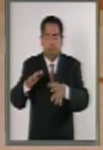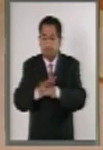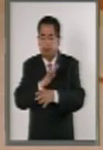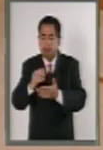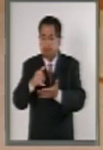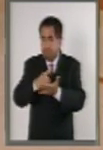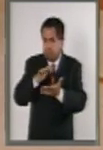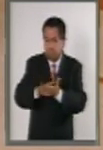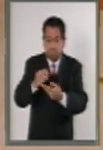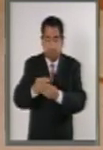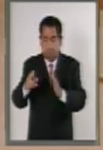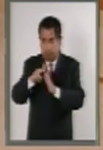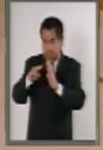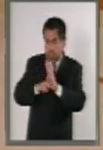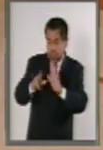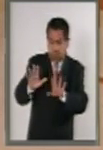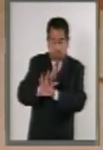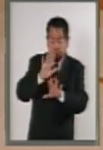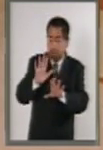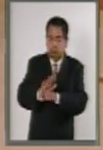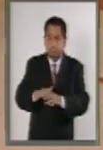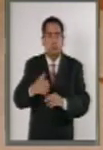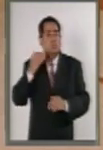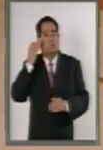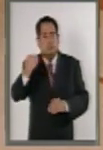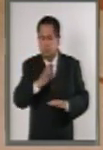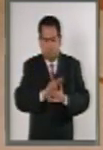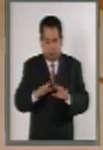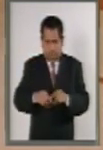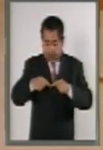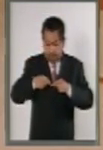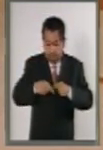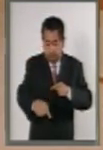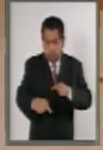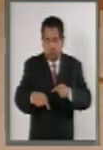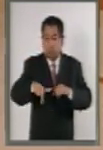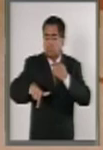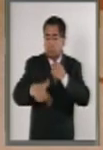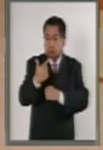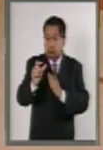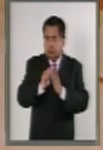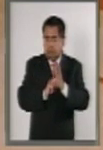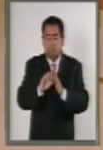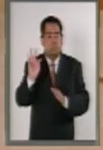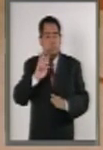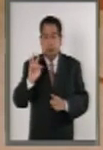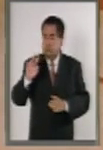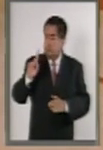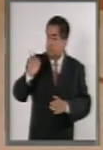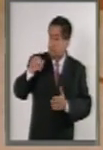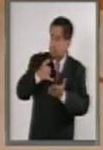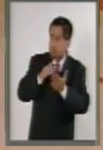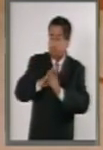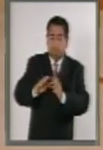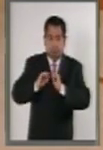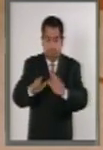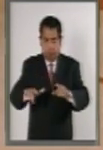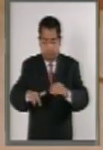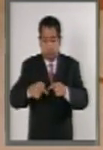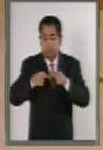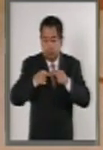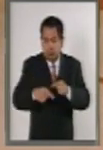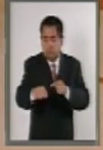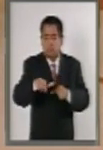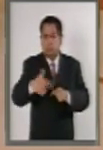su normatividad interna al señalar que será más tardar dentro de los primeros 12 meses siguientes a la entrada al vigor de esta ley y no